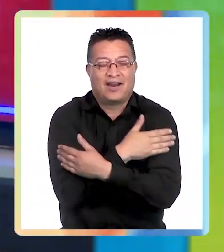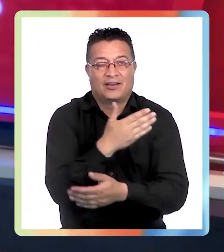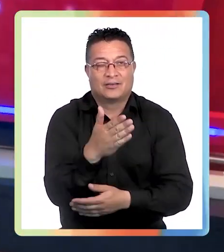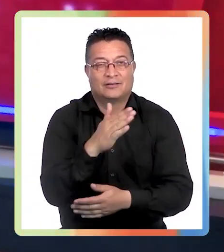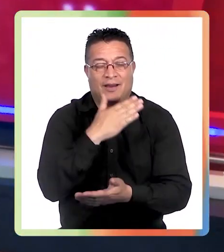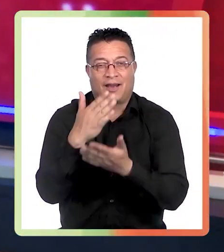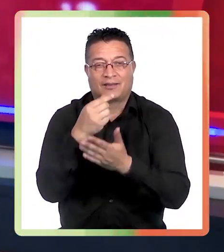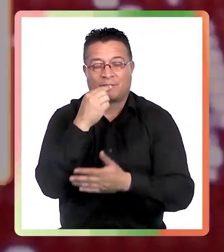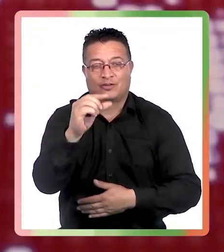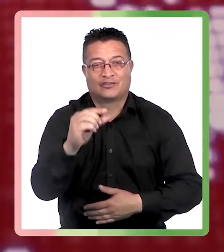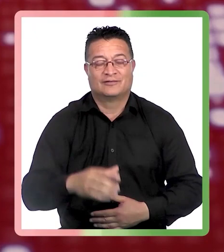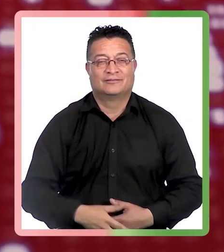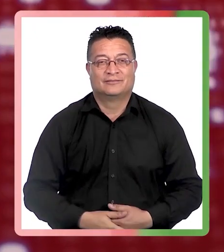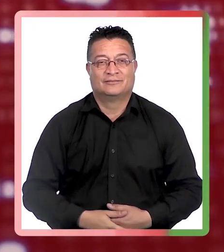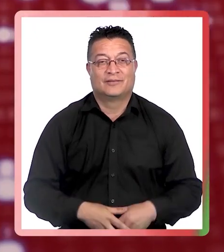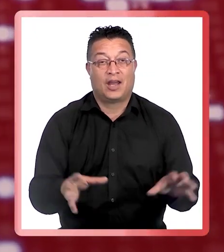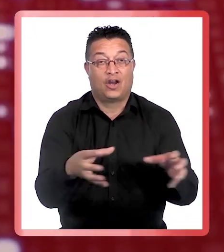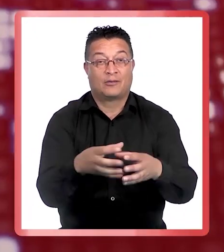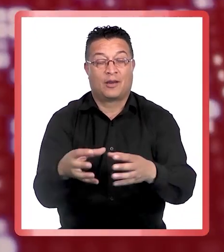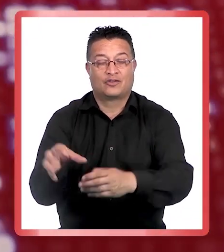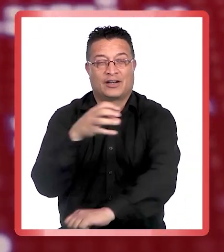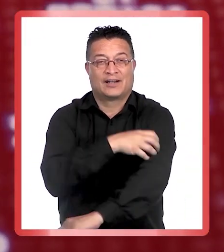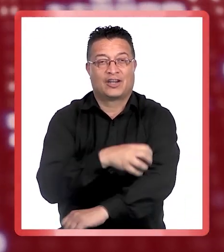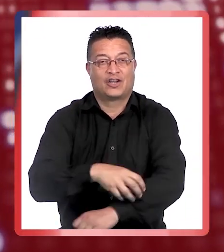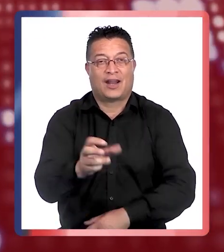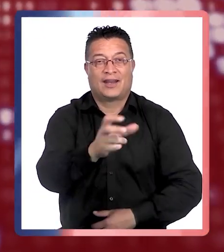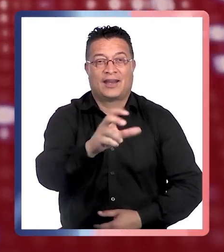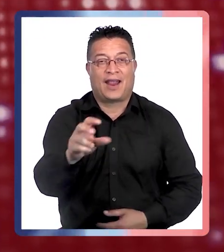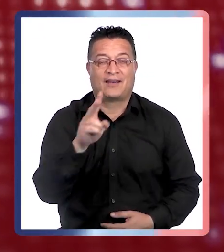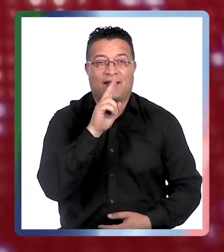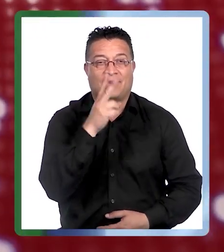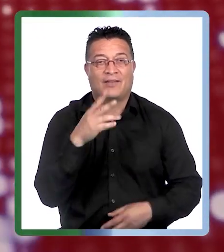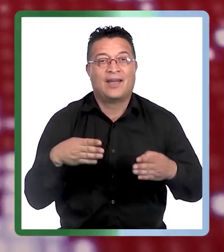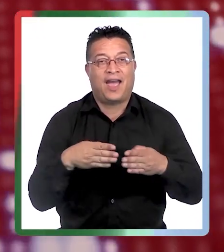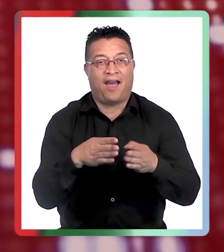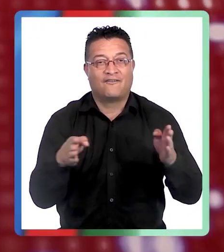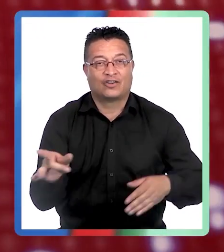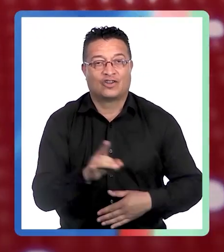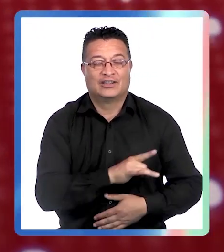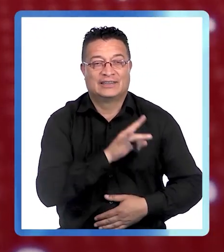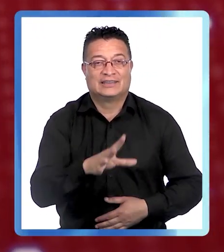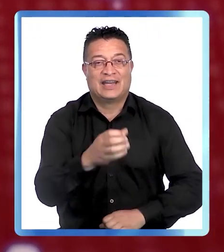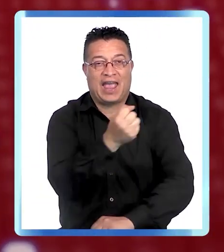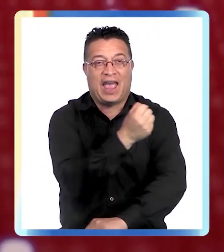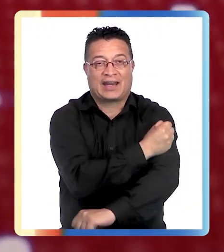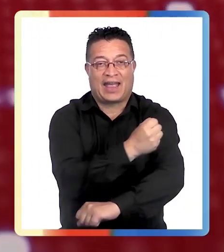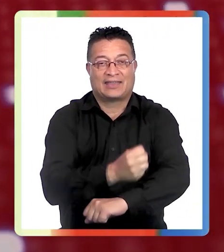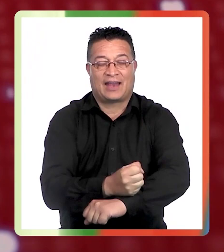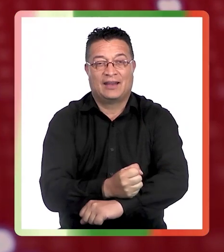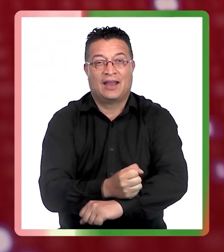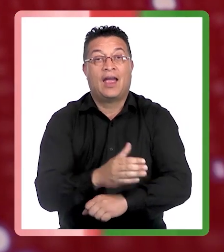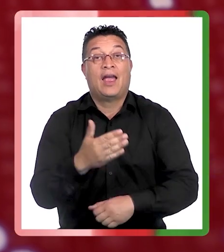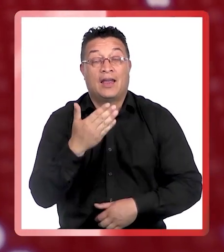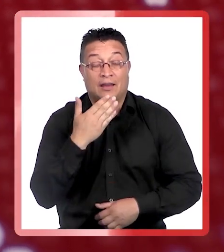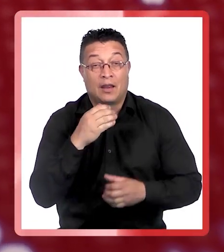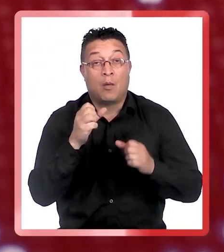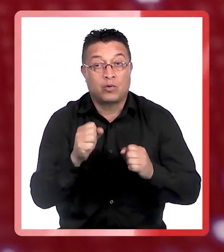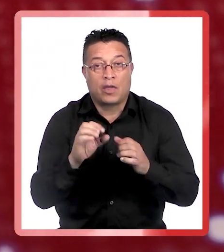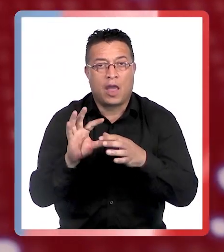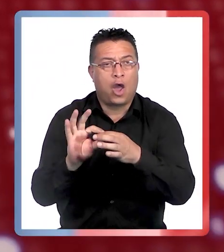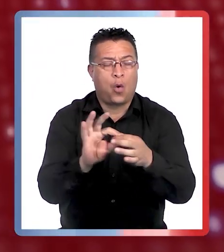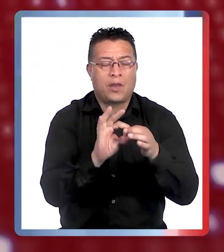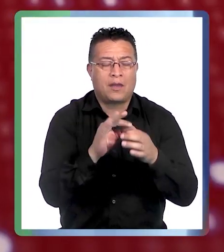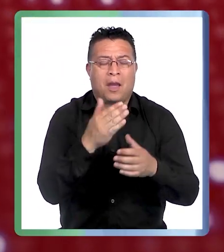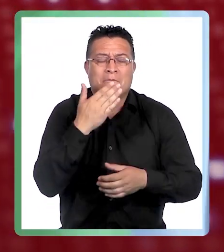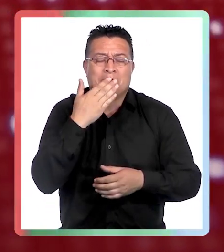hasta pronto. Asociación Regional de Canales de Televisión de Señal Abierta de Chile, Arcatel y Poder Estar Unidos es el